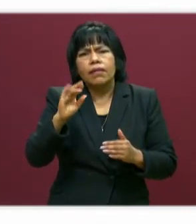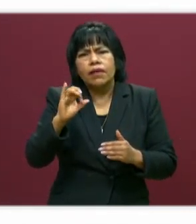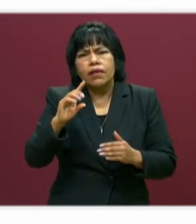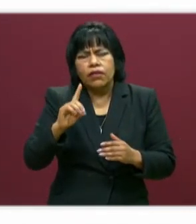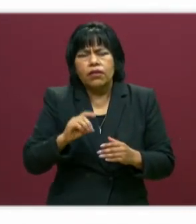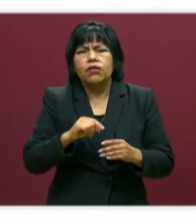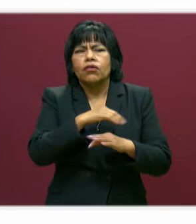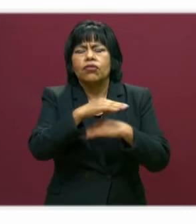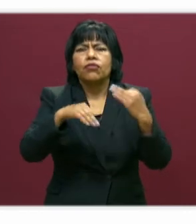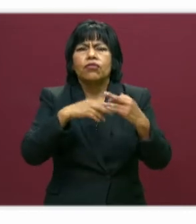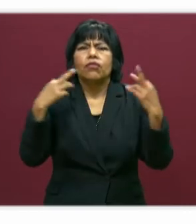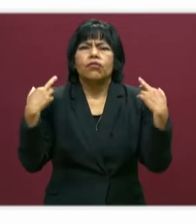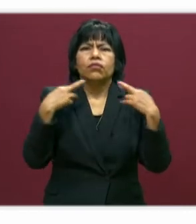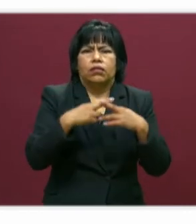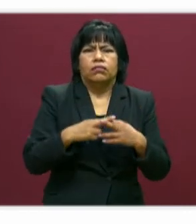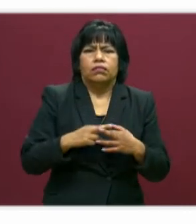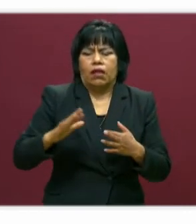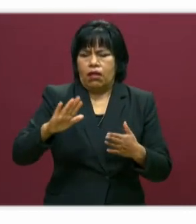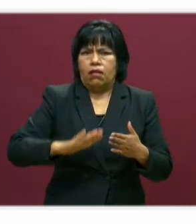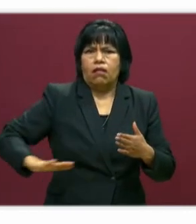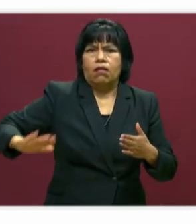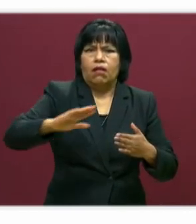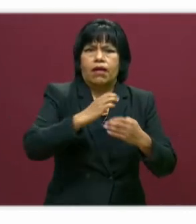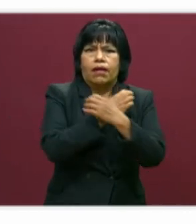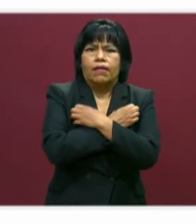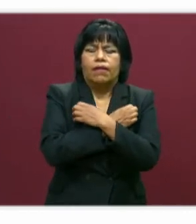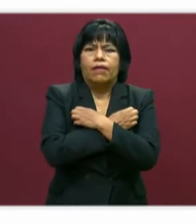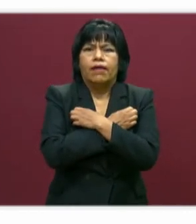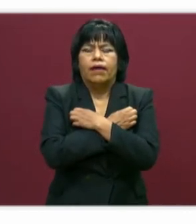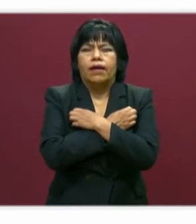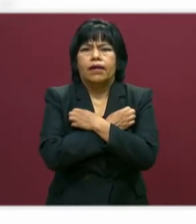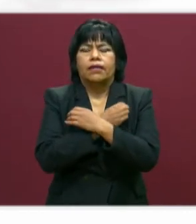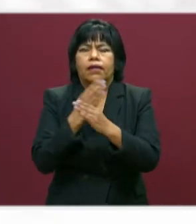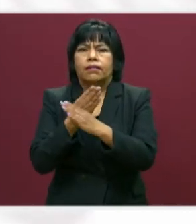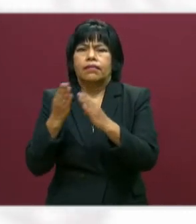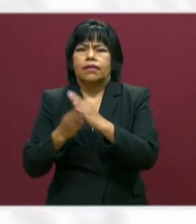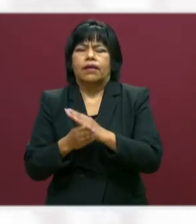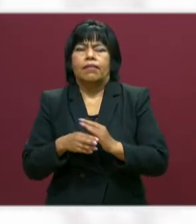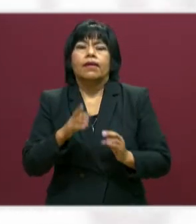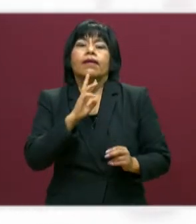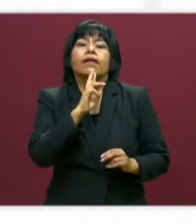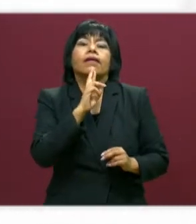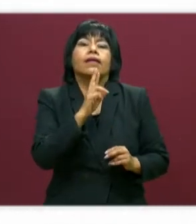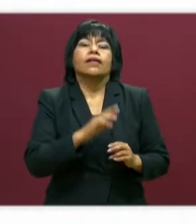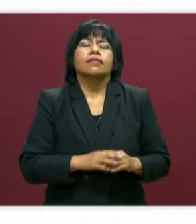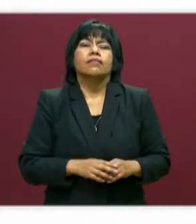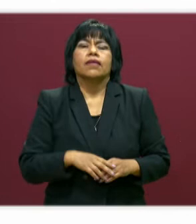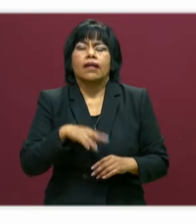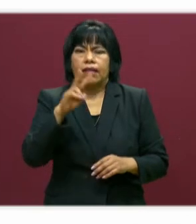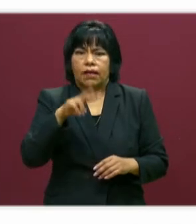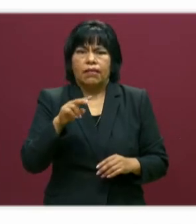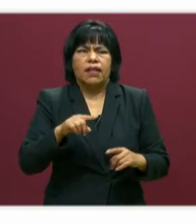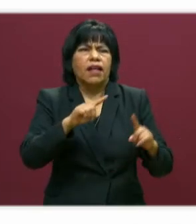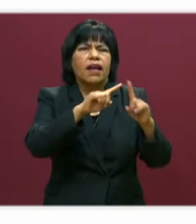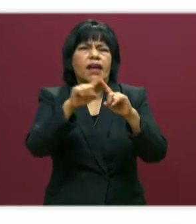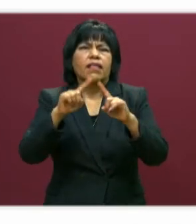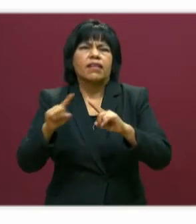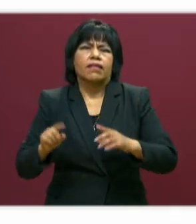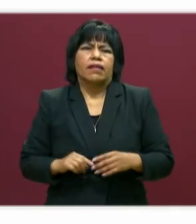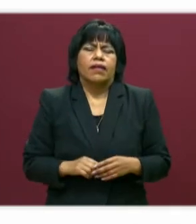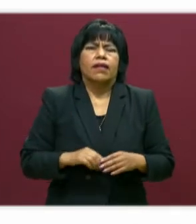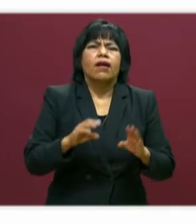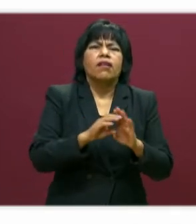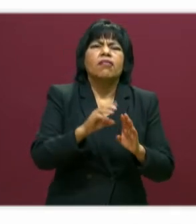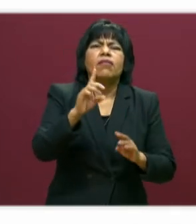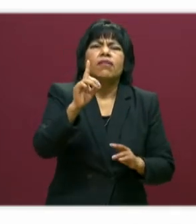y media superior para construir respuestas pertinentes a la diversidad de realidades educativas en el Estado de Puebla. La palabra